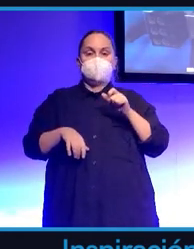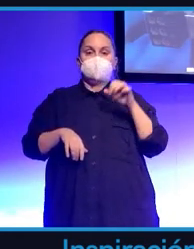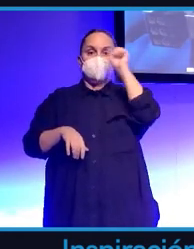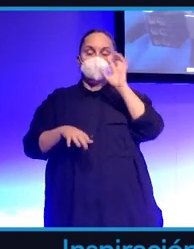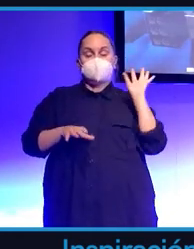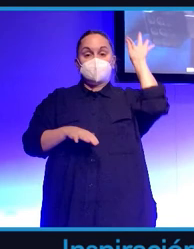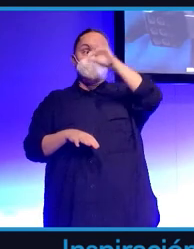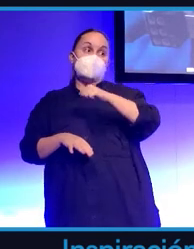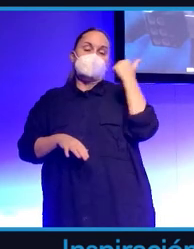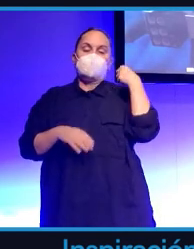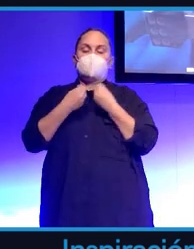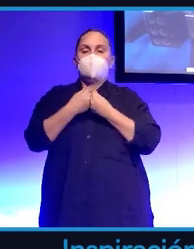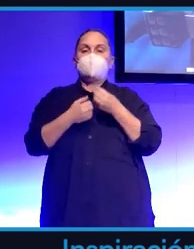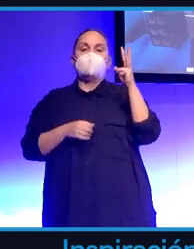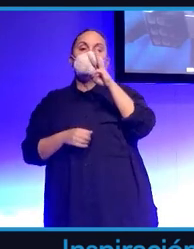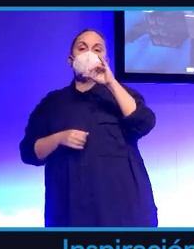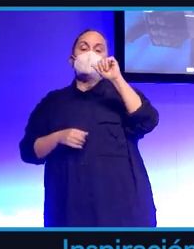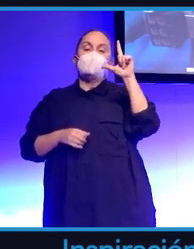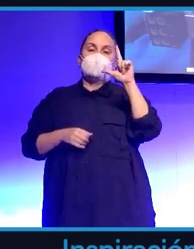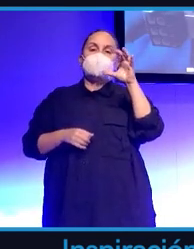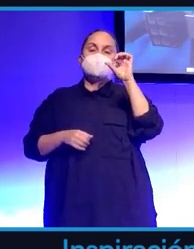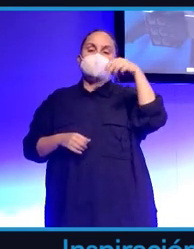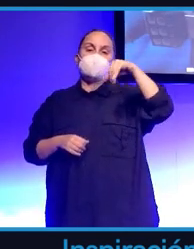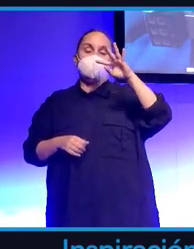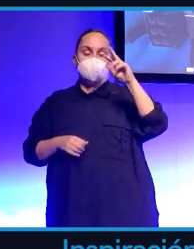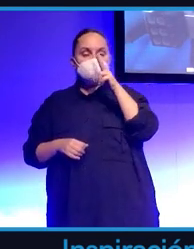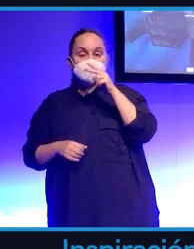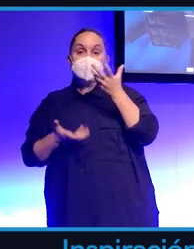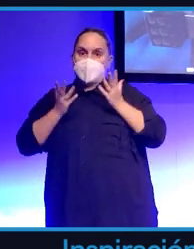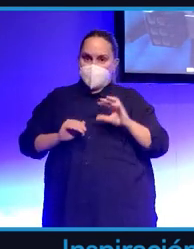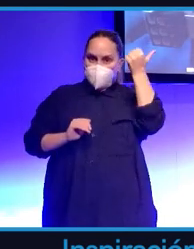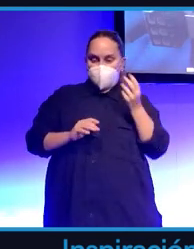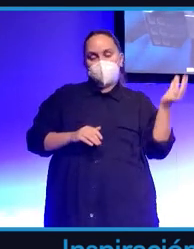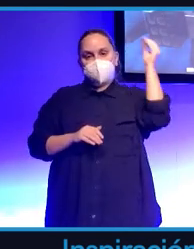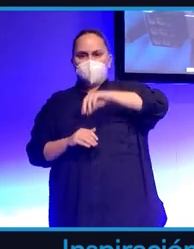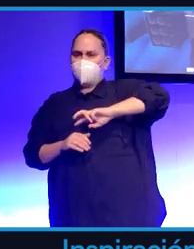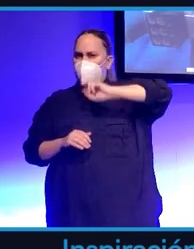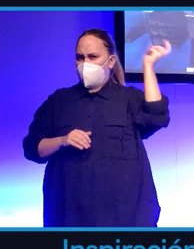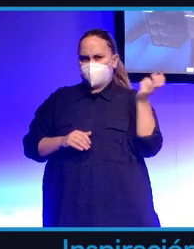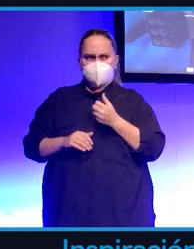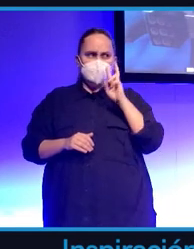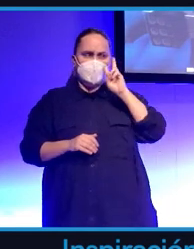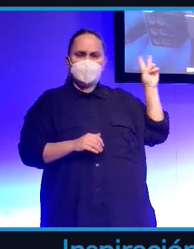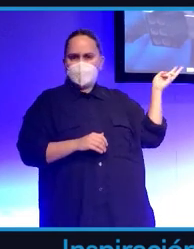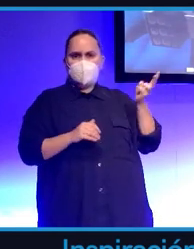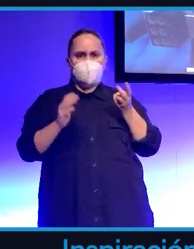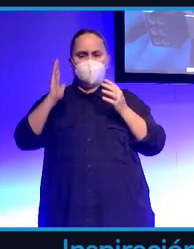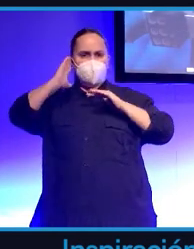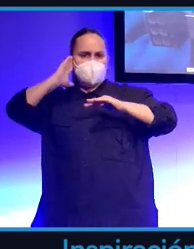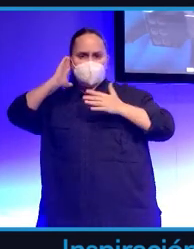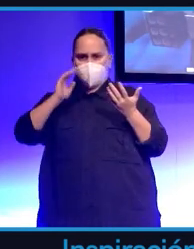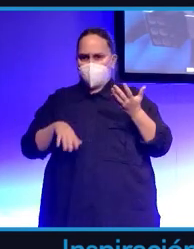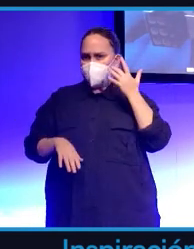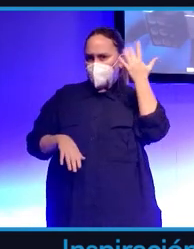con el hijo de Will Smith Steve Aoki que le veis ahí por ejemplo que es un DJ muy famoso Mayor Laser etcétera ¿cómo se consume esto?